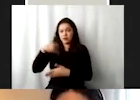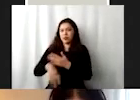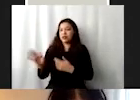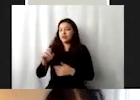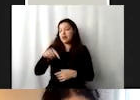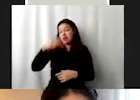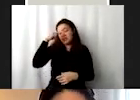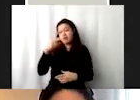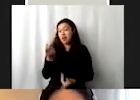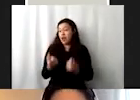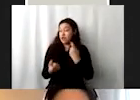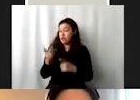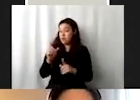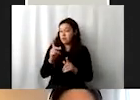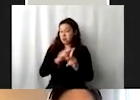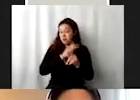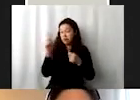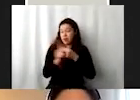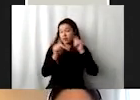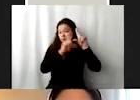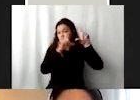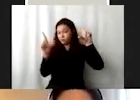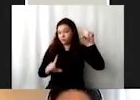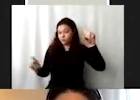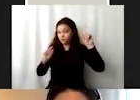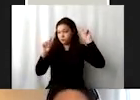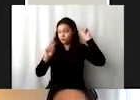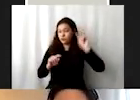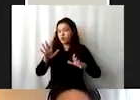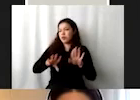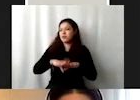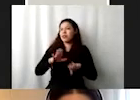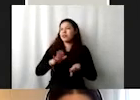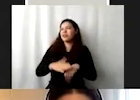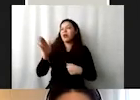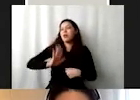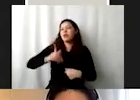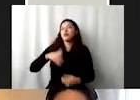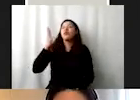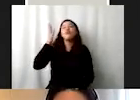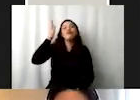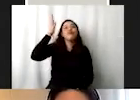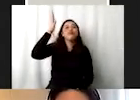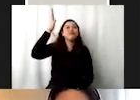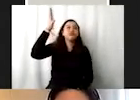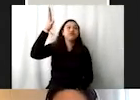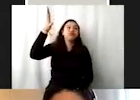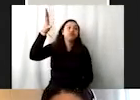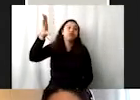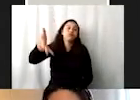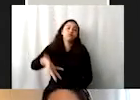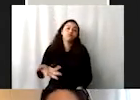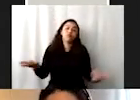en algunas partes del país, sobre todo, veamos esto todavía como lejano, todavía dominemos mucho temas más de